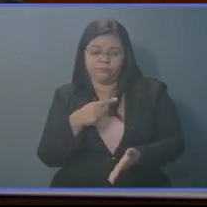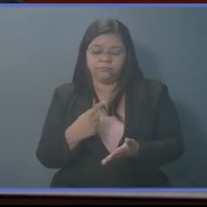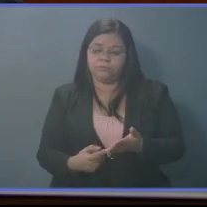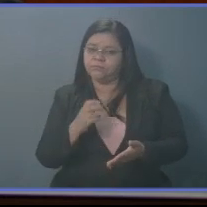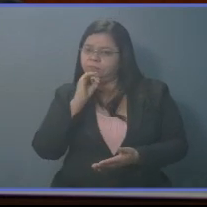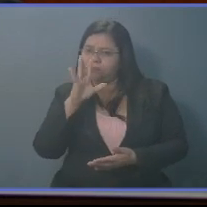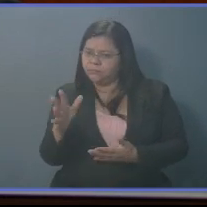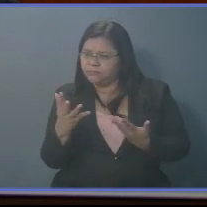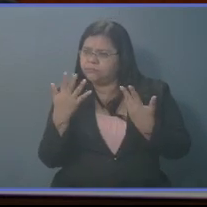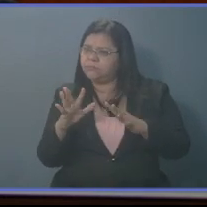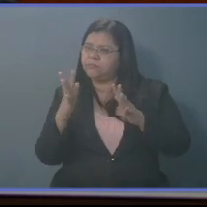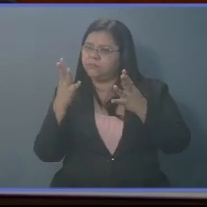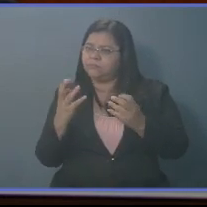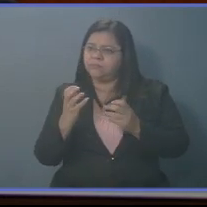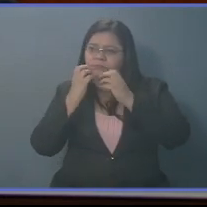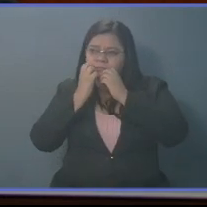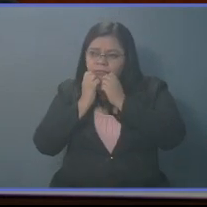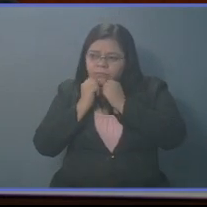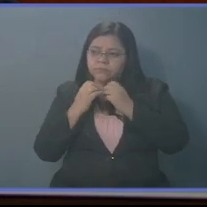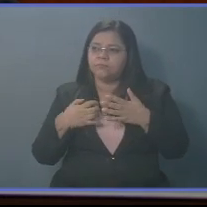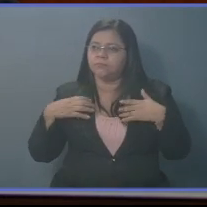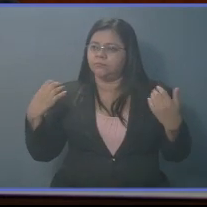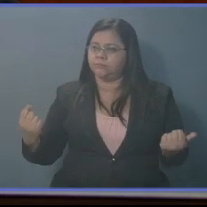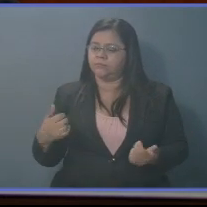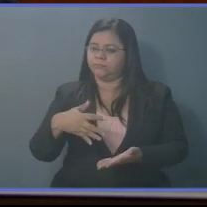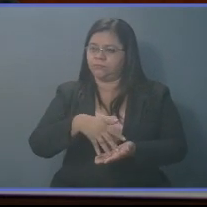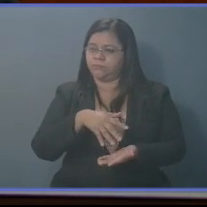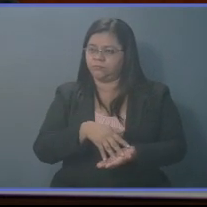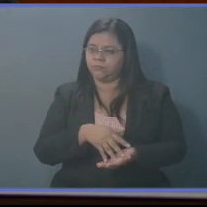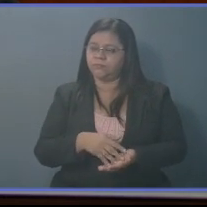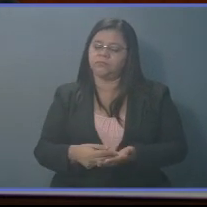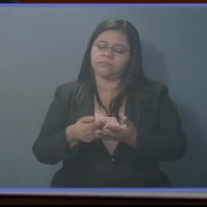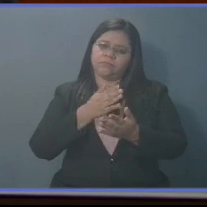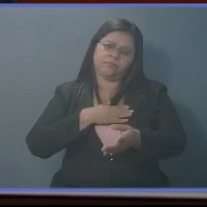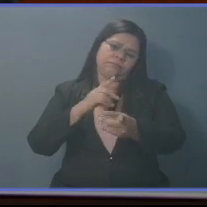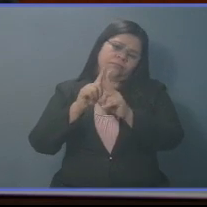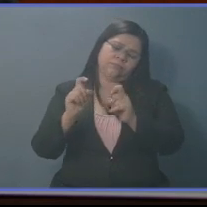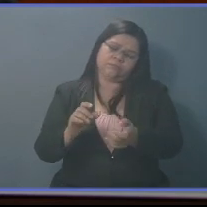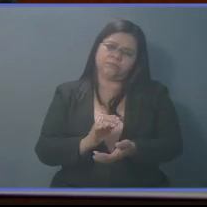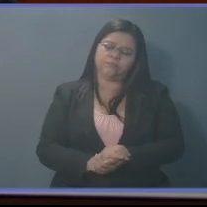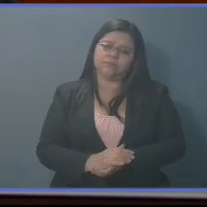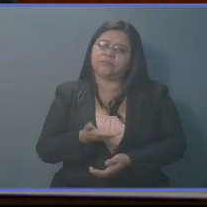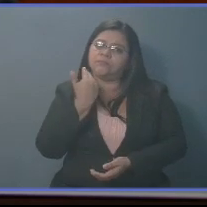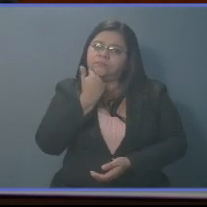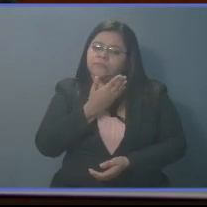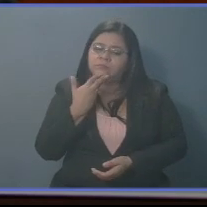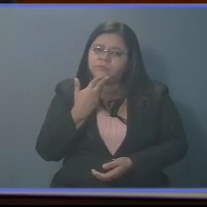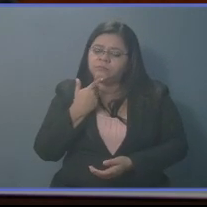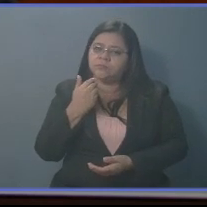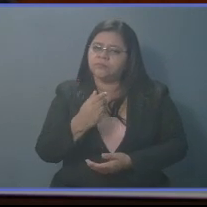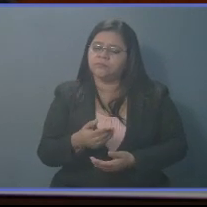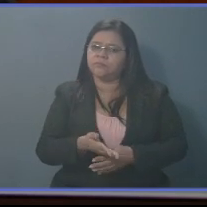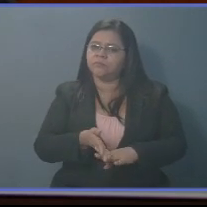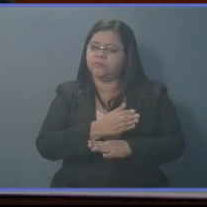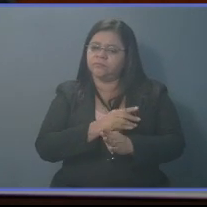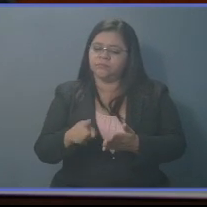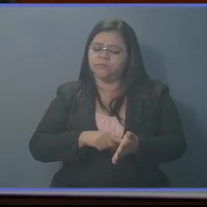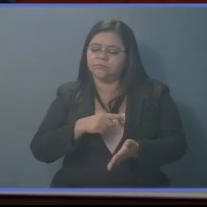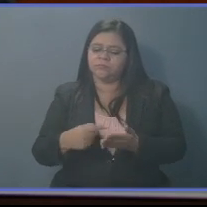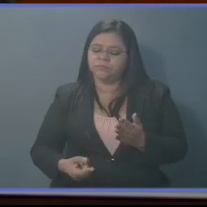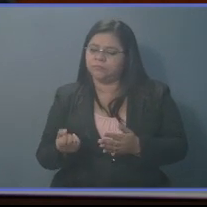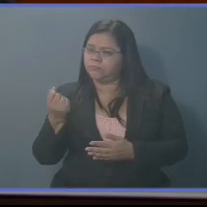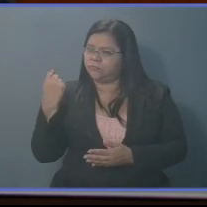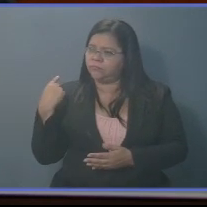da porque protege la salud del pueblo, yo le pregunto, ¿y qué pasa con los vetos que nos ha dado